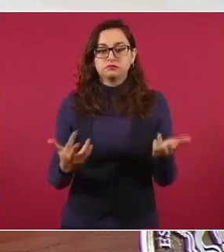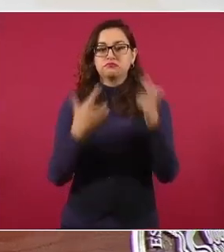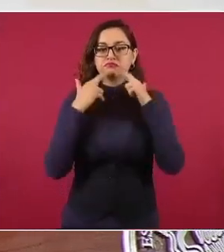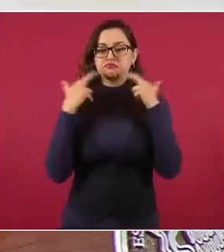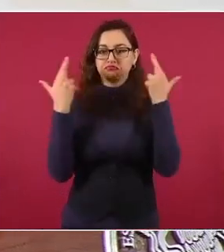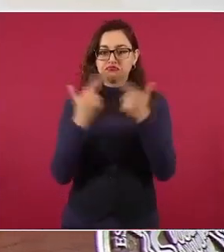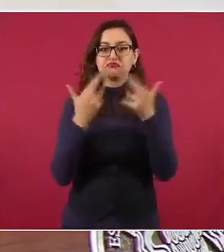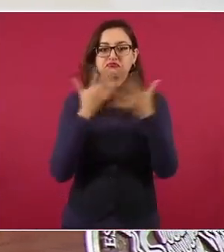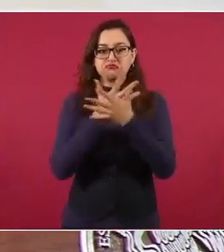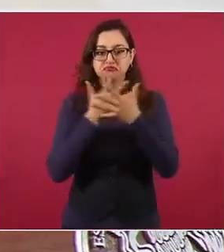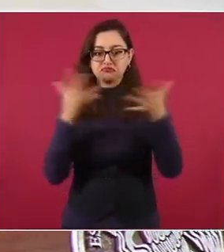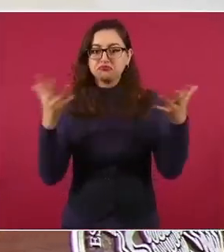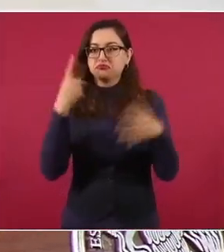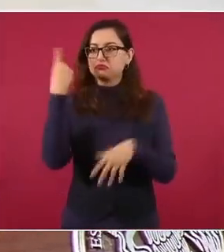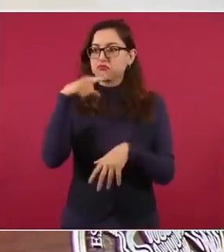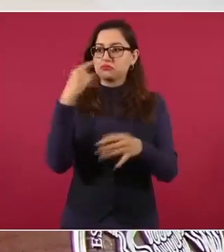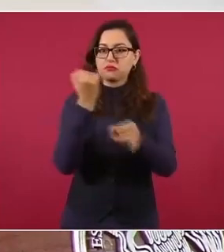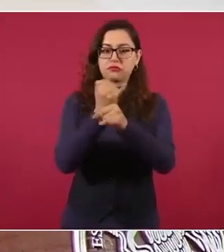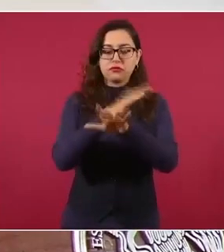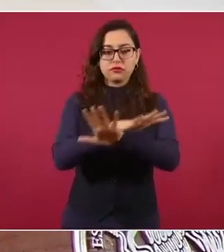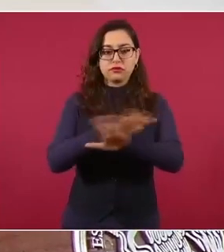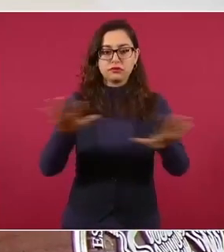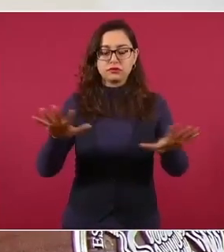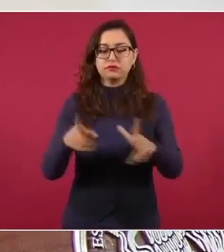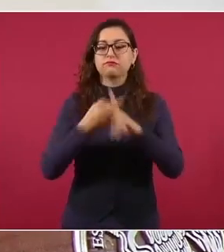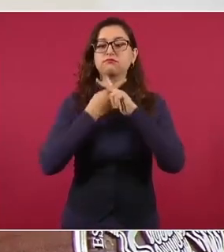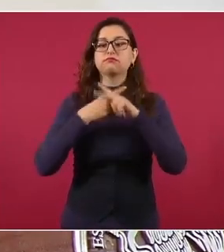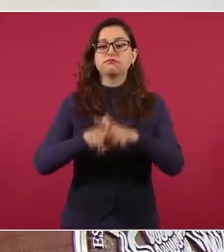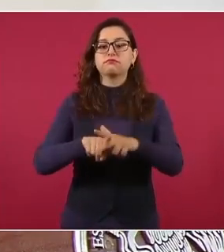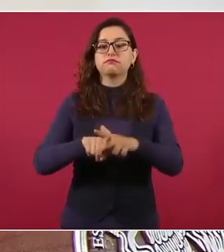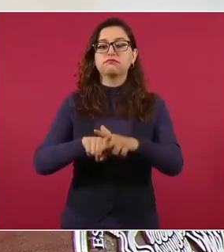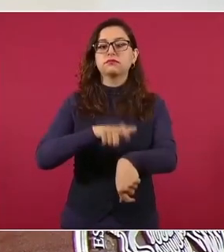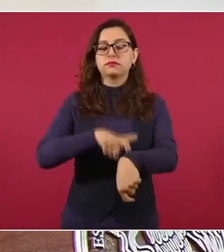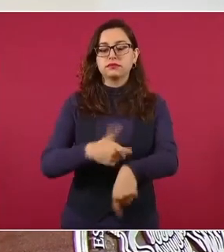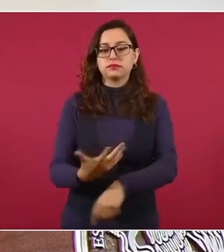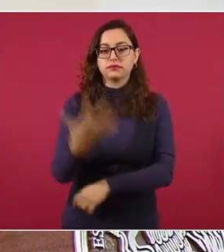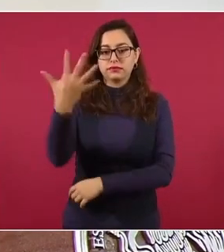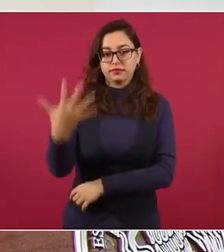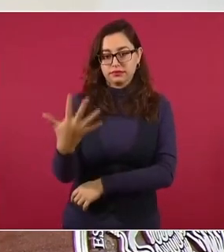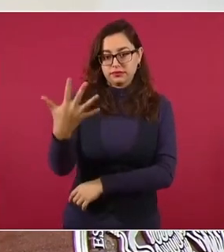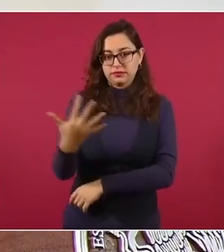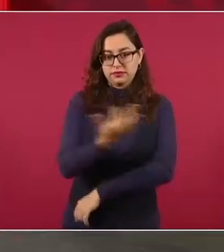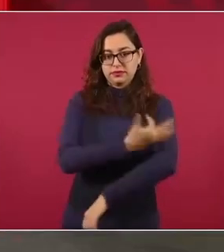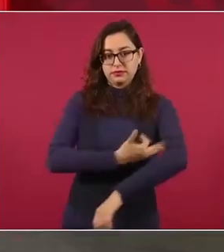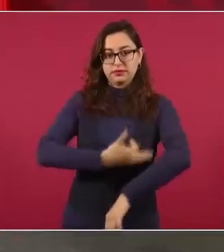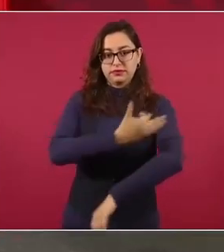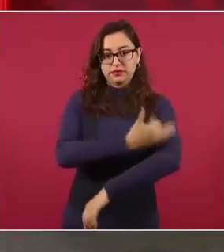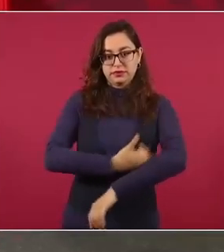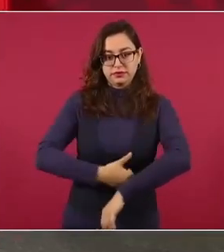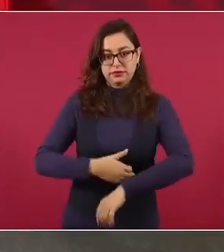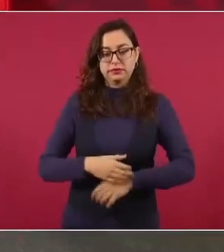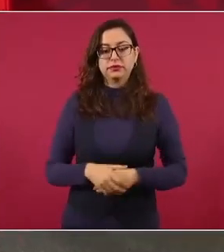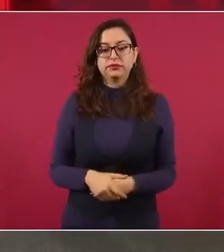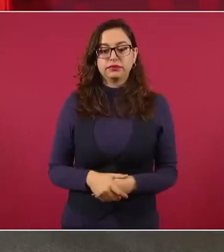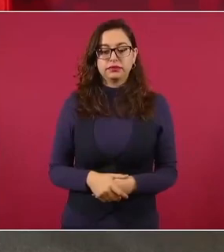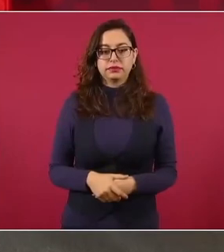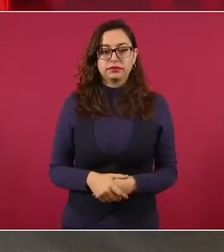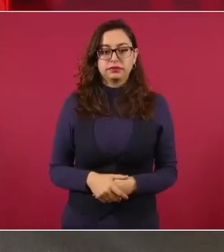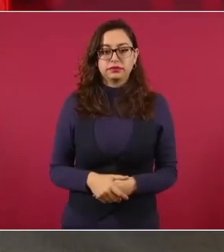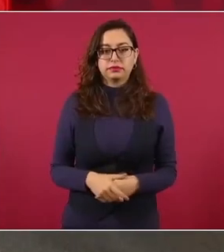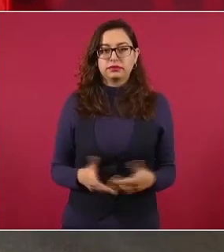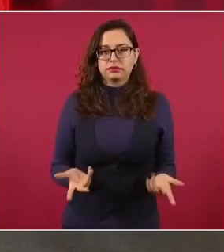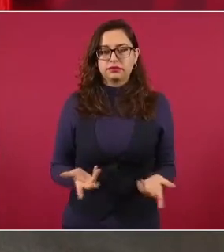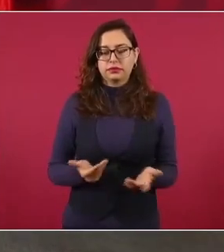informativa, a las cinco de la tarde, para que no nos agarre la